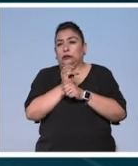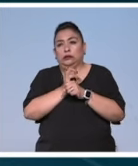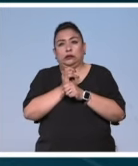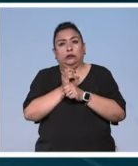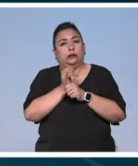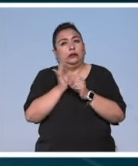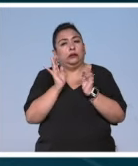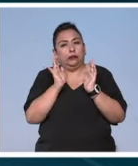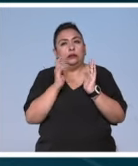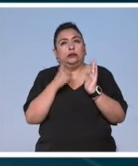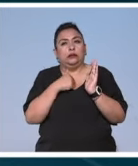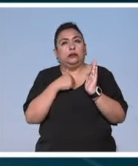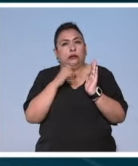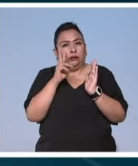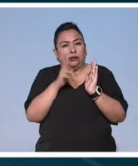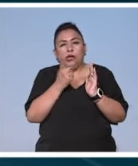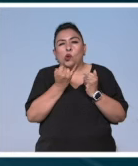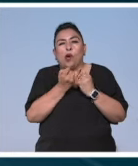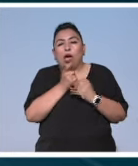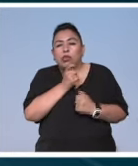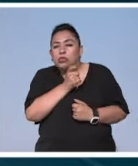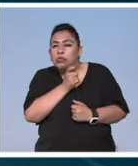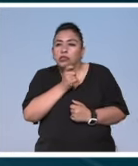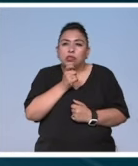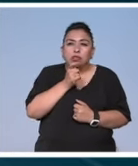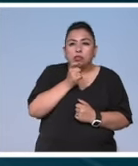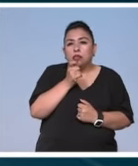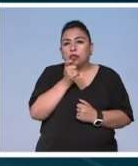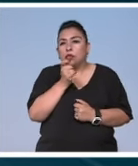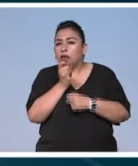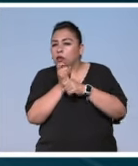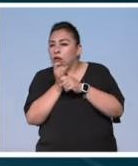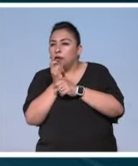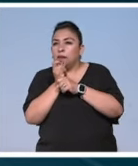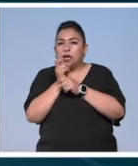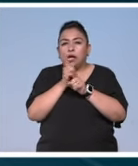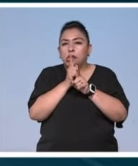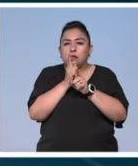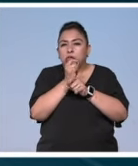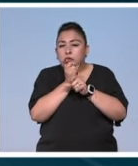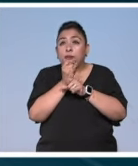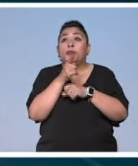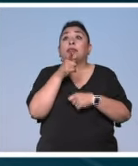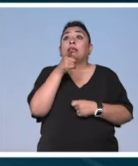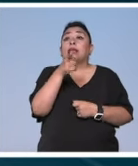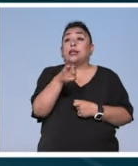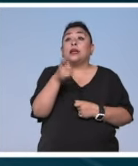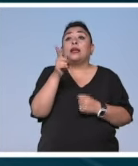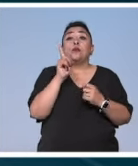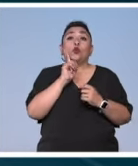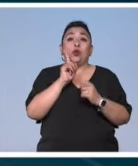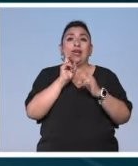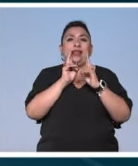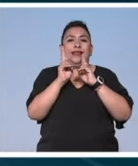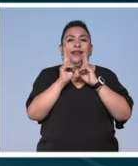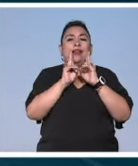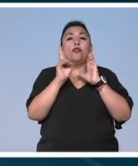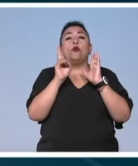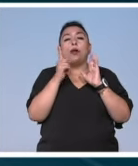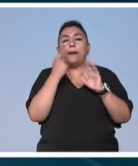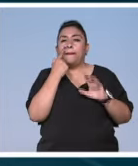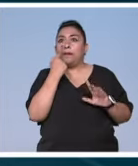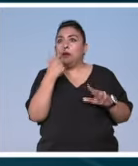te conviertes realmente en un detective atrás de alguien ¿no? Es entonces cuando la narradora y ensayista